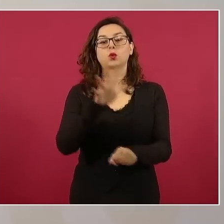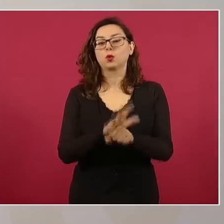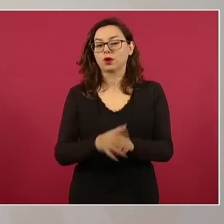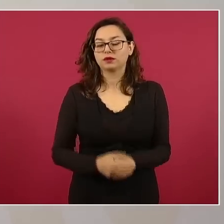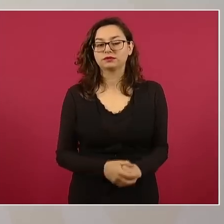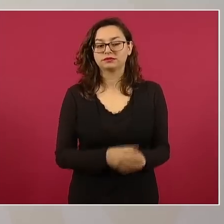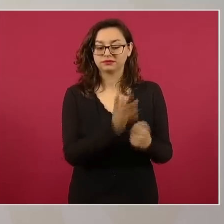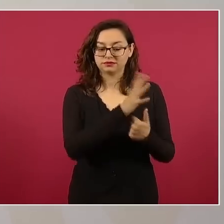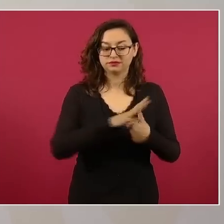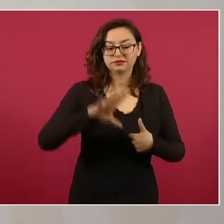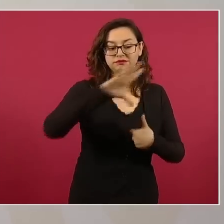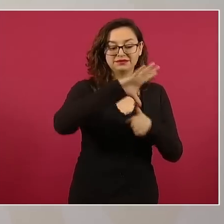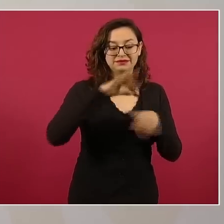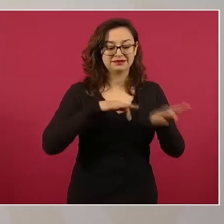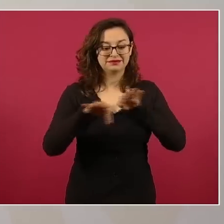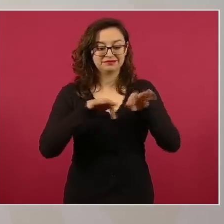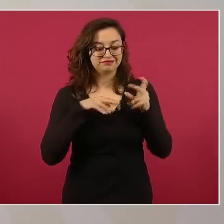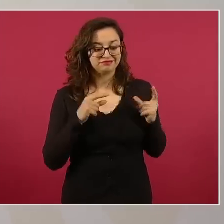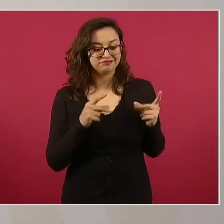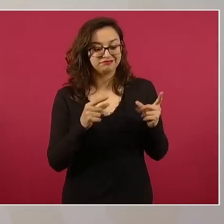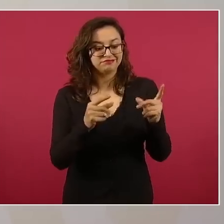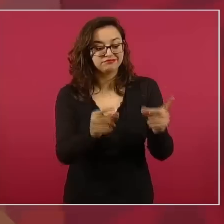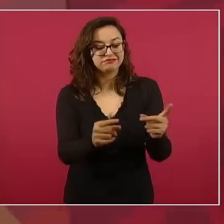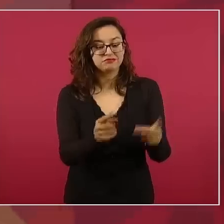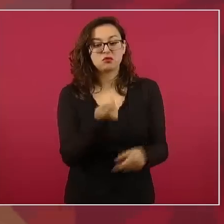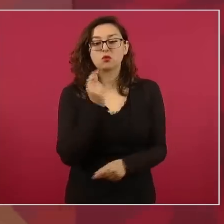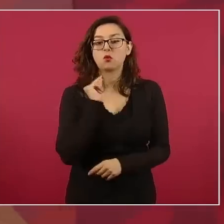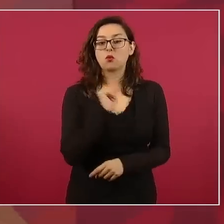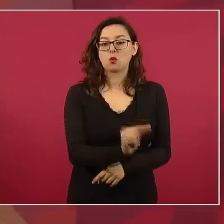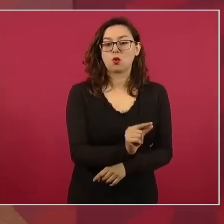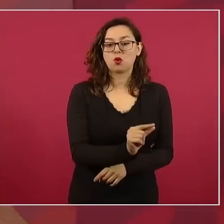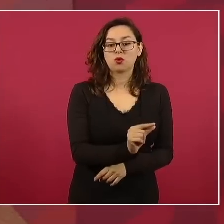Entonces, se importa mucho,